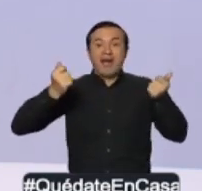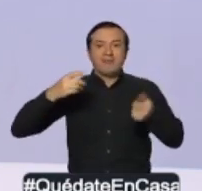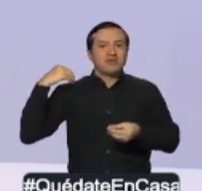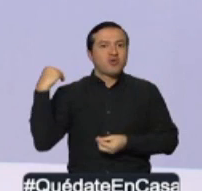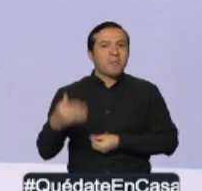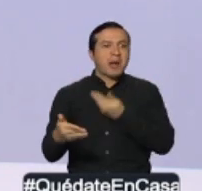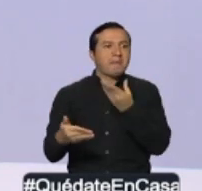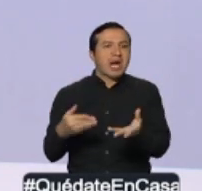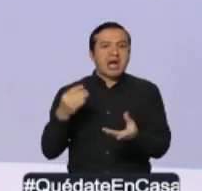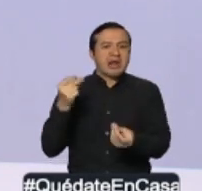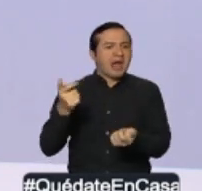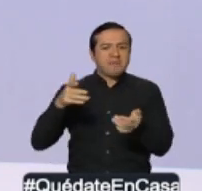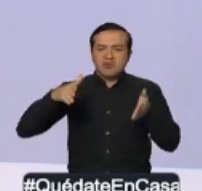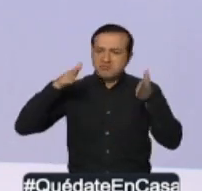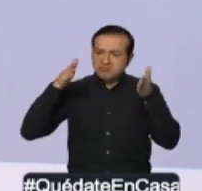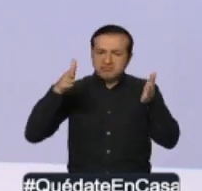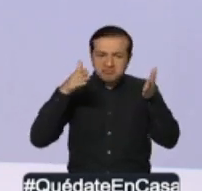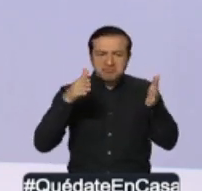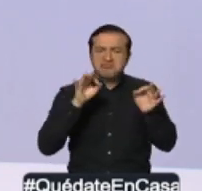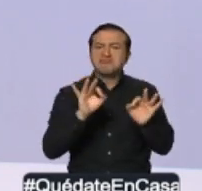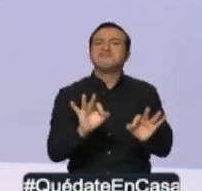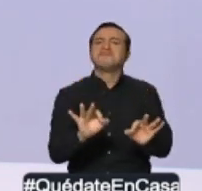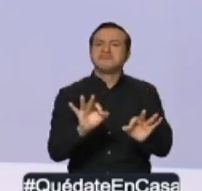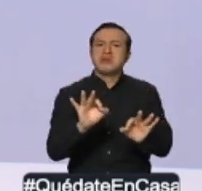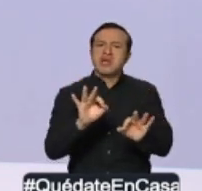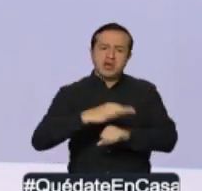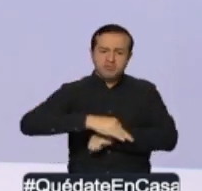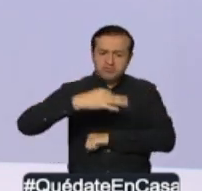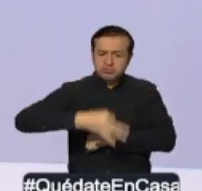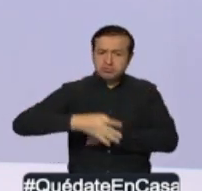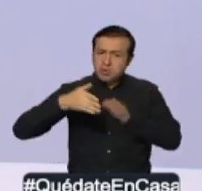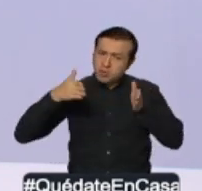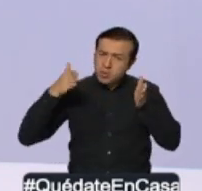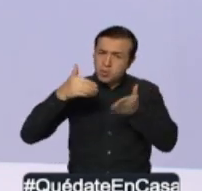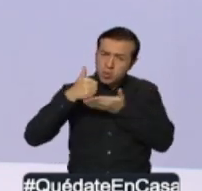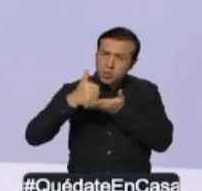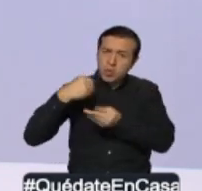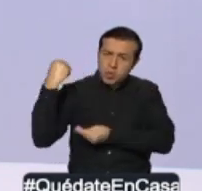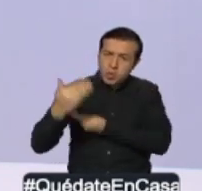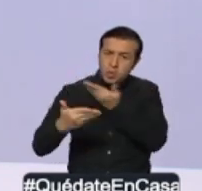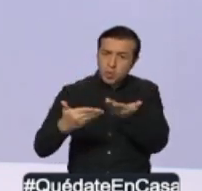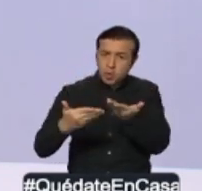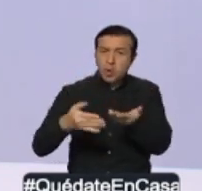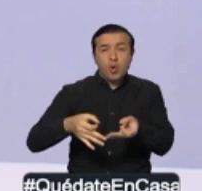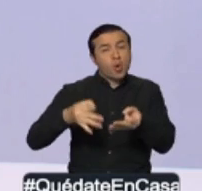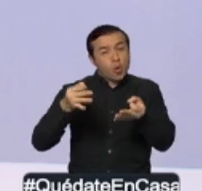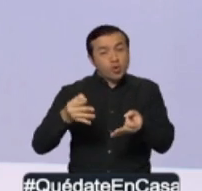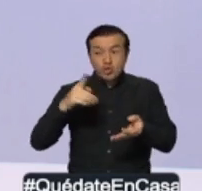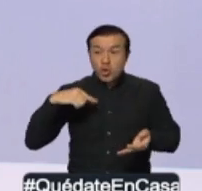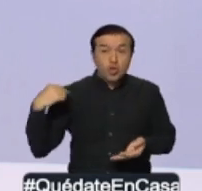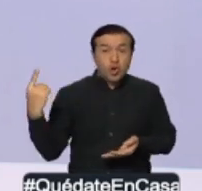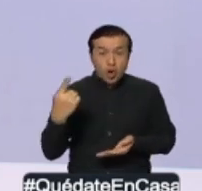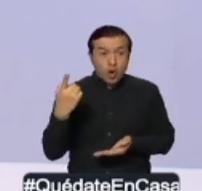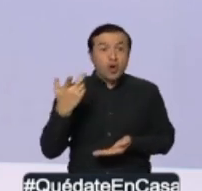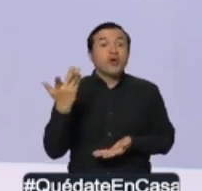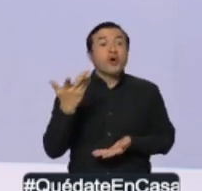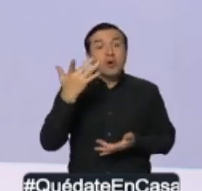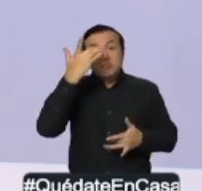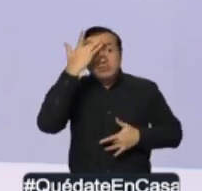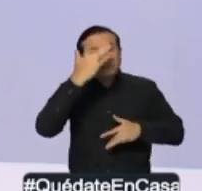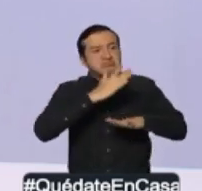una respuesta fortalecida y efectiva para combatir esta pandemia que realmente